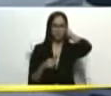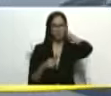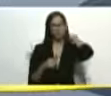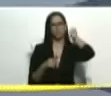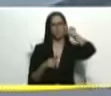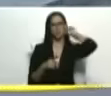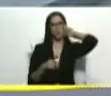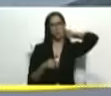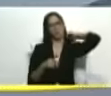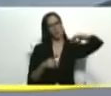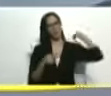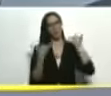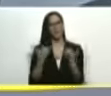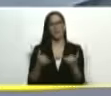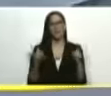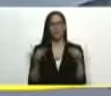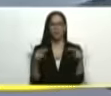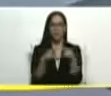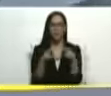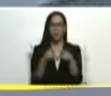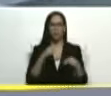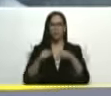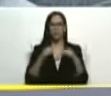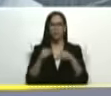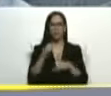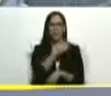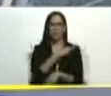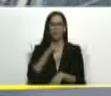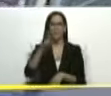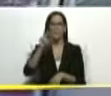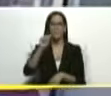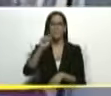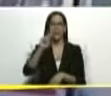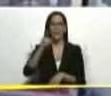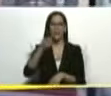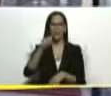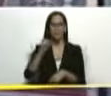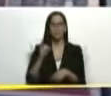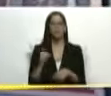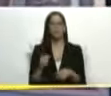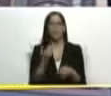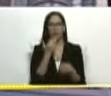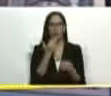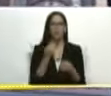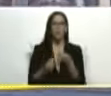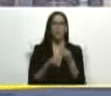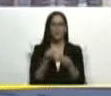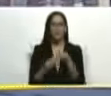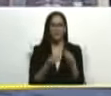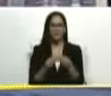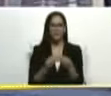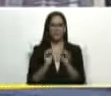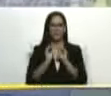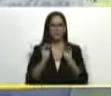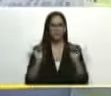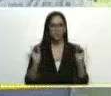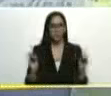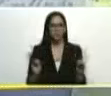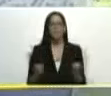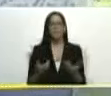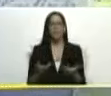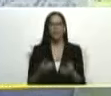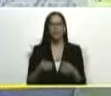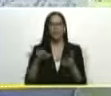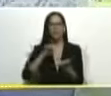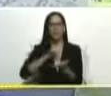director del hospital Vargas y con algunos de los centros que tenemos aquí le daño a cómo va a ser la referencia segura para estos centros